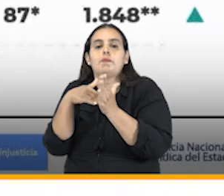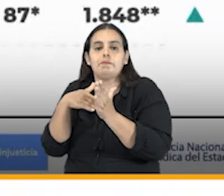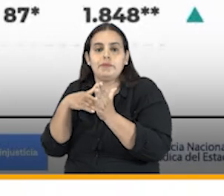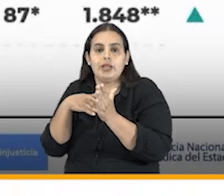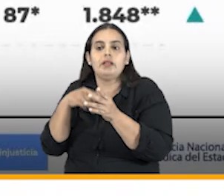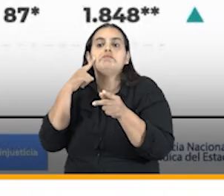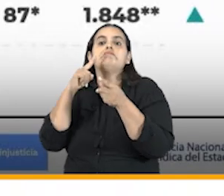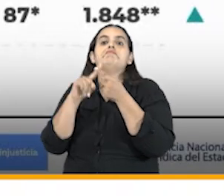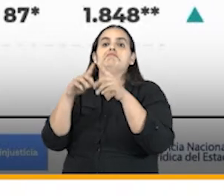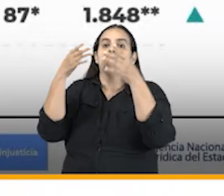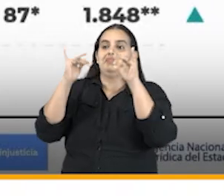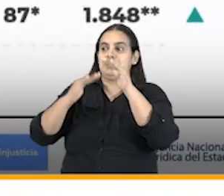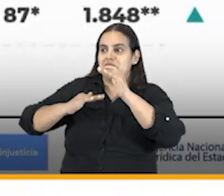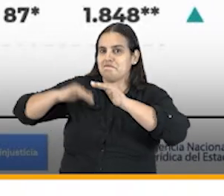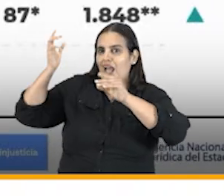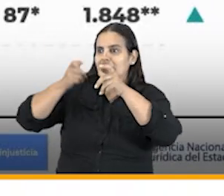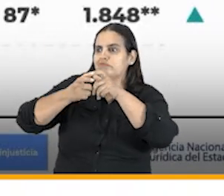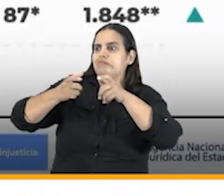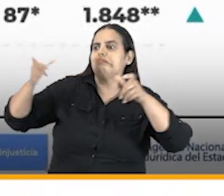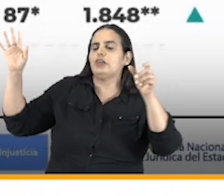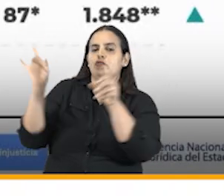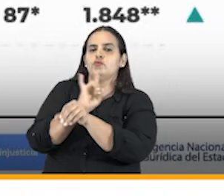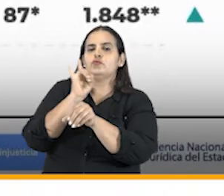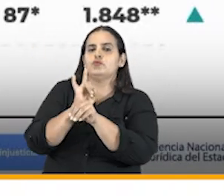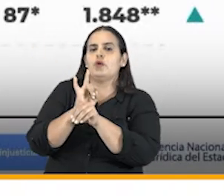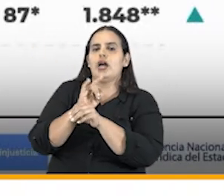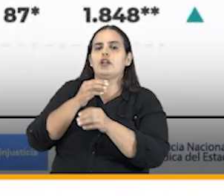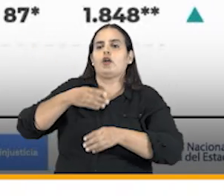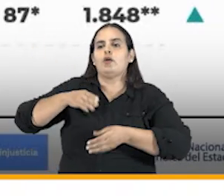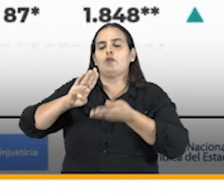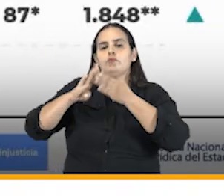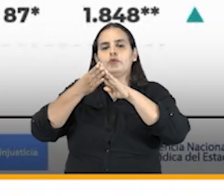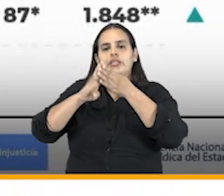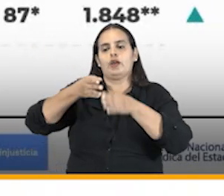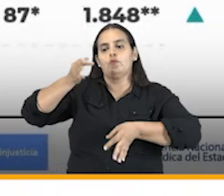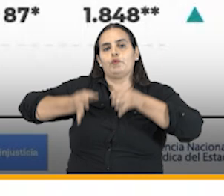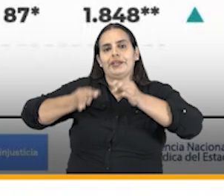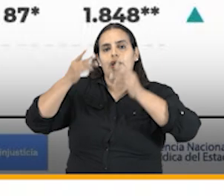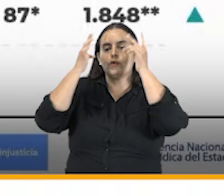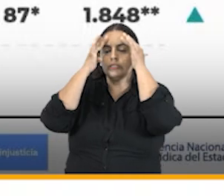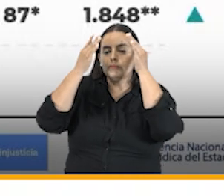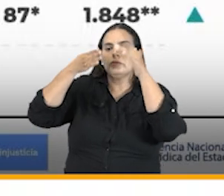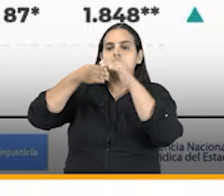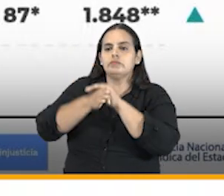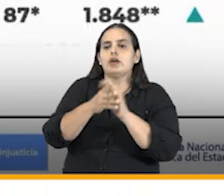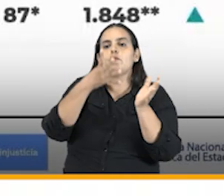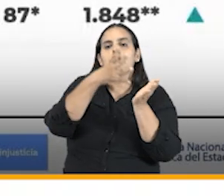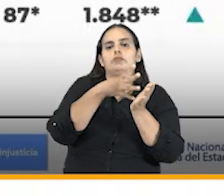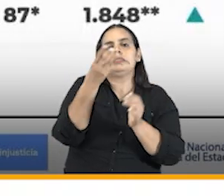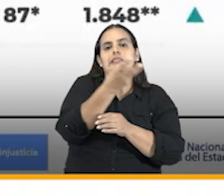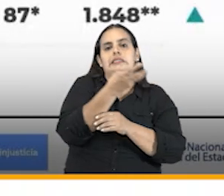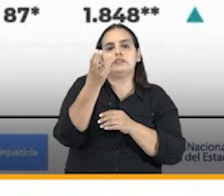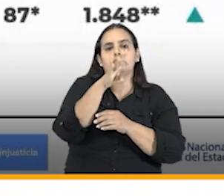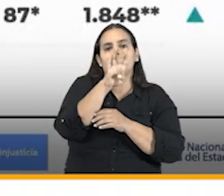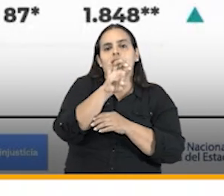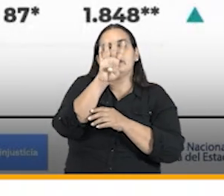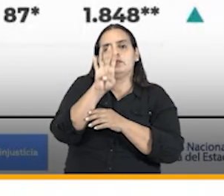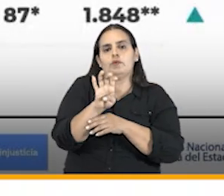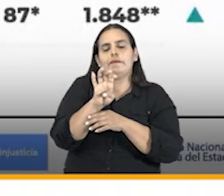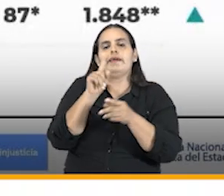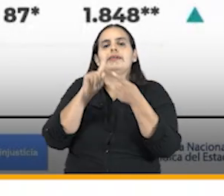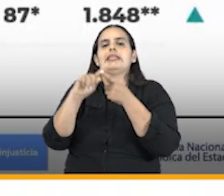logramos además que los usuarios de la comunidad jurídica del conocimiento pasaran de 4.399